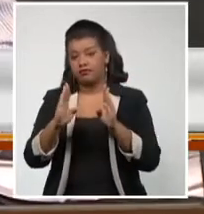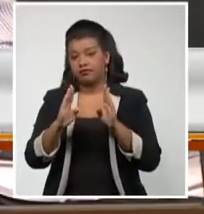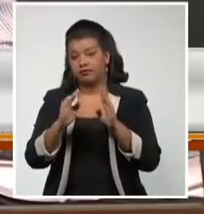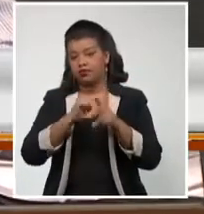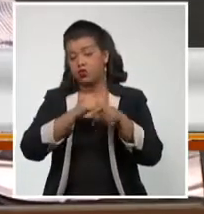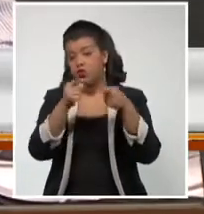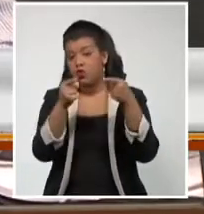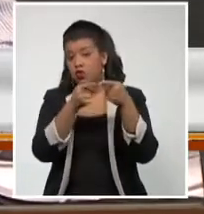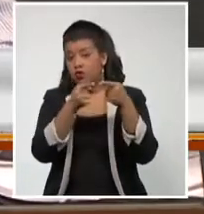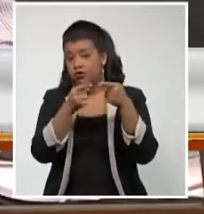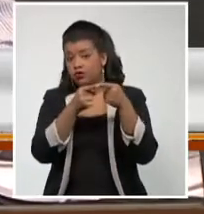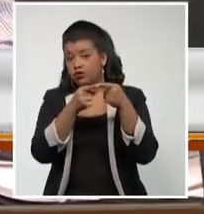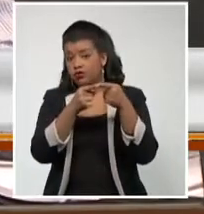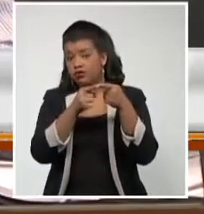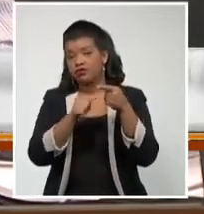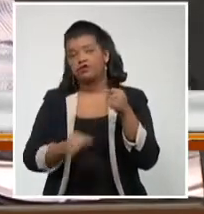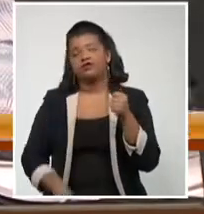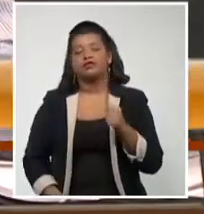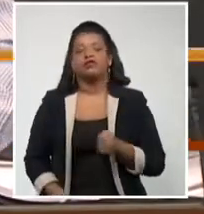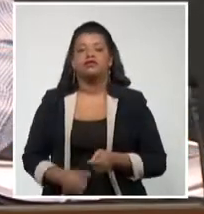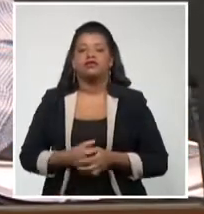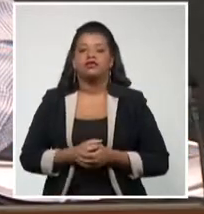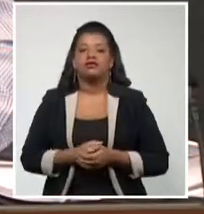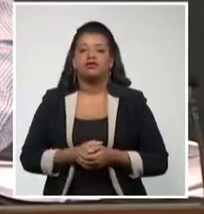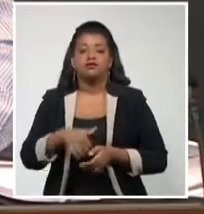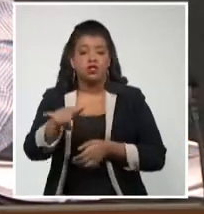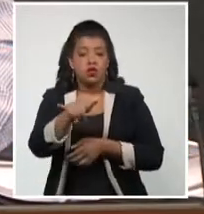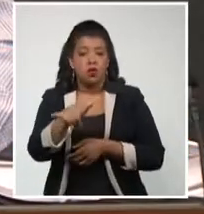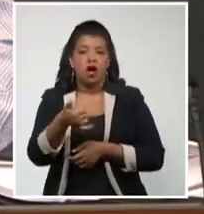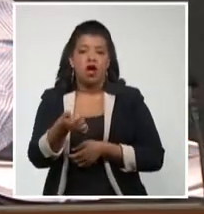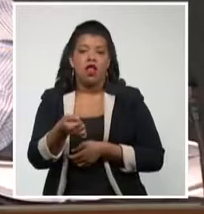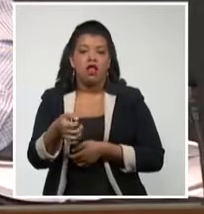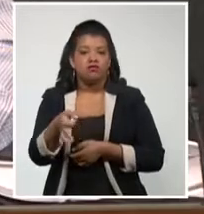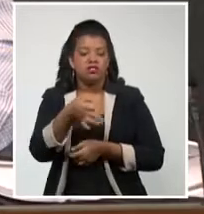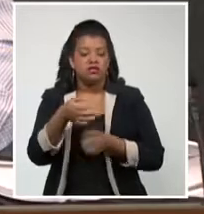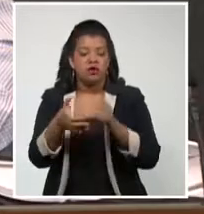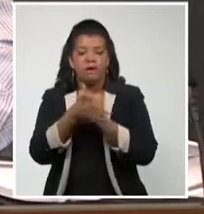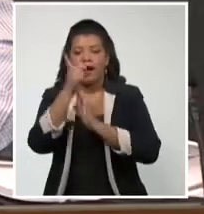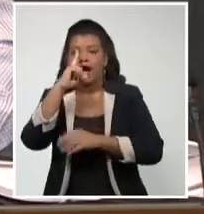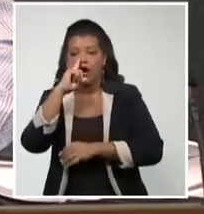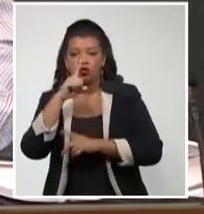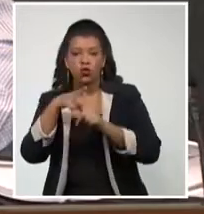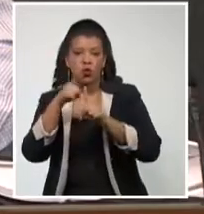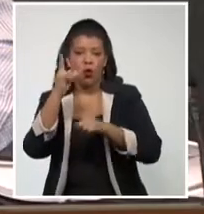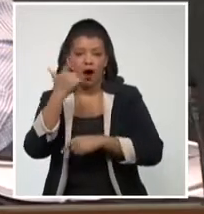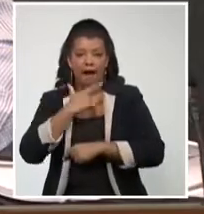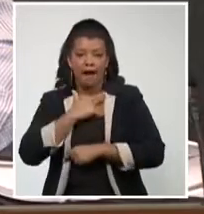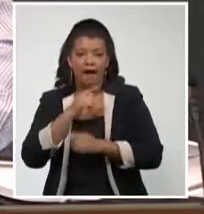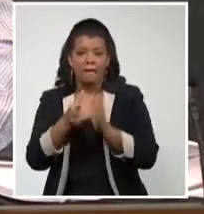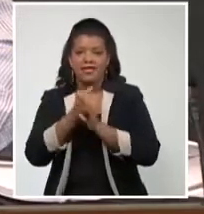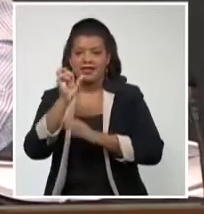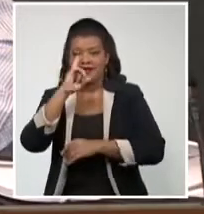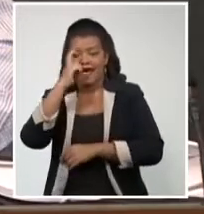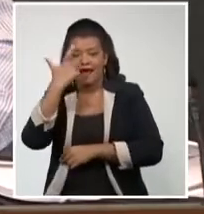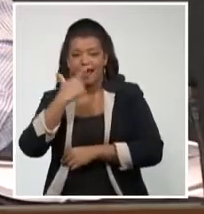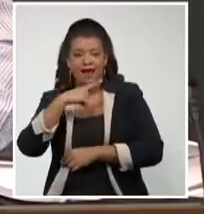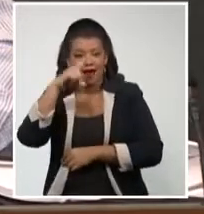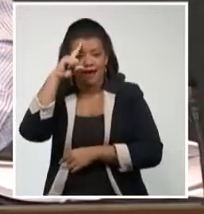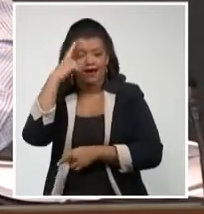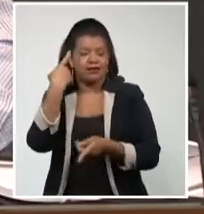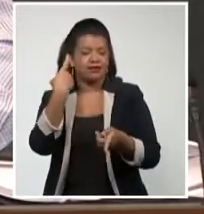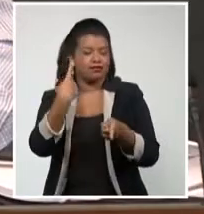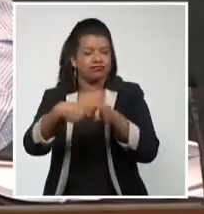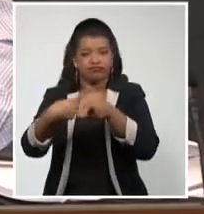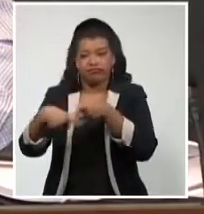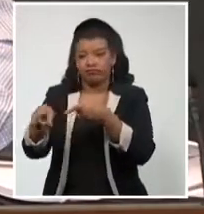y al mismo tiempo que pasen los municipios de Manto, Amina, Viñales, La Palma, Los Palacios, San Luis